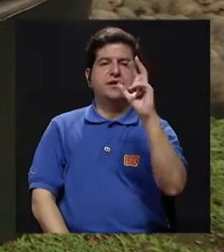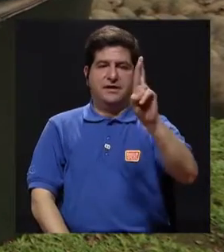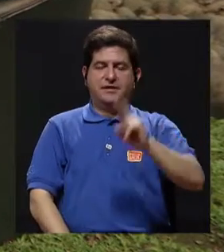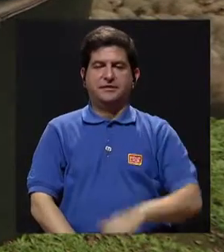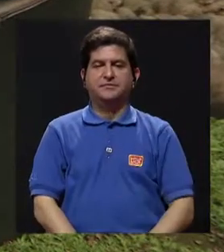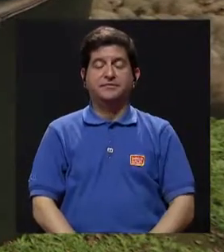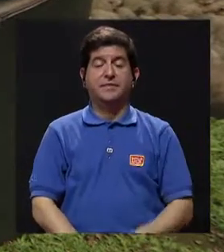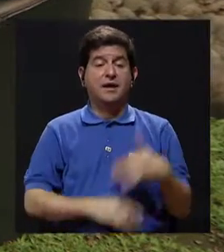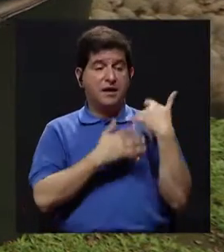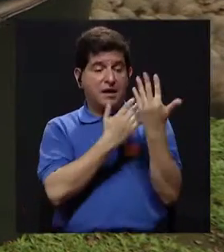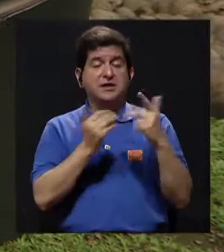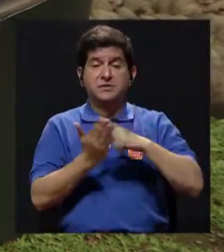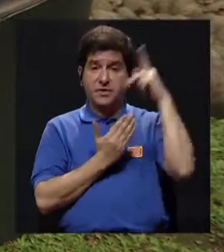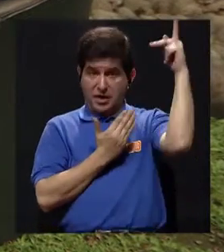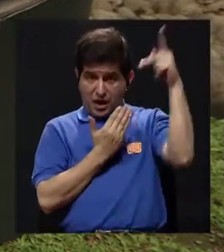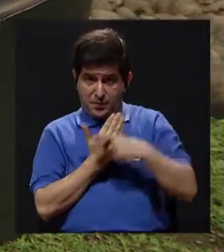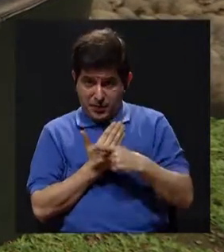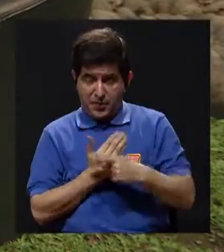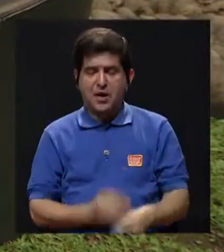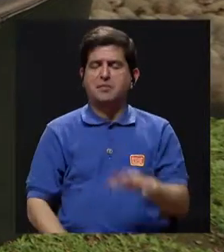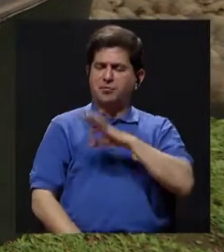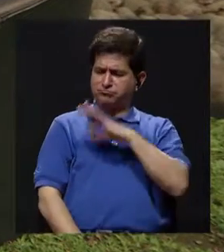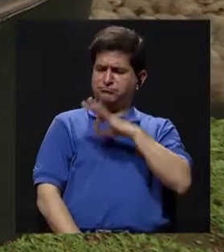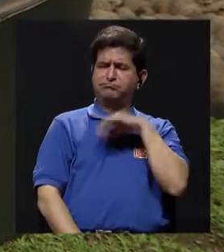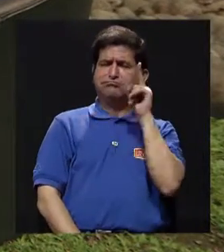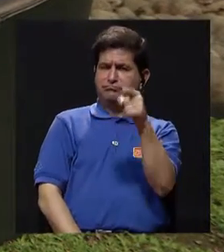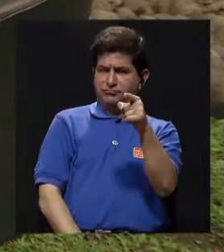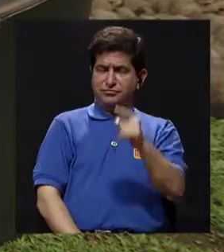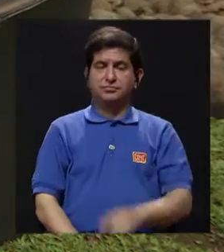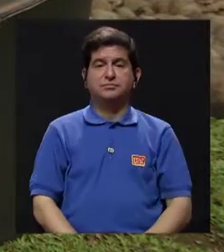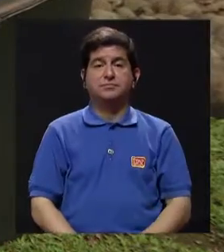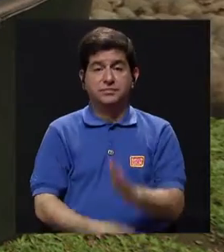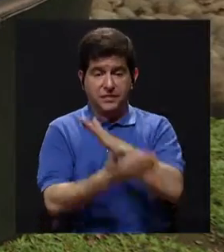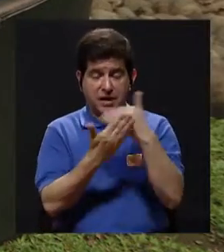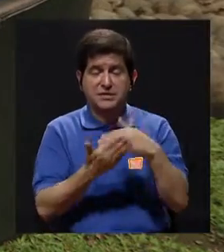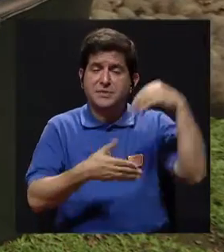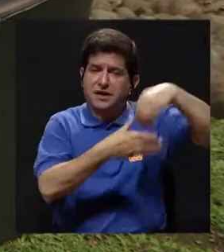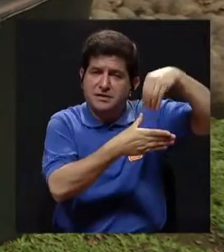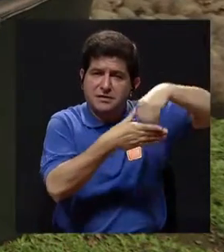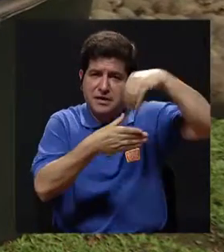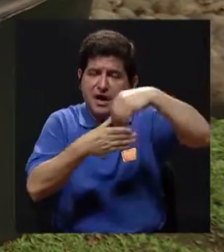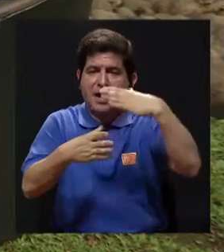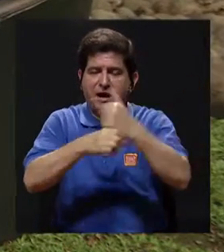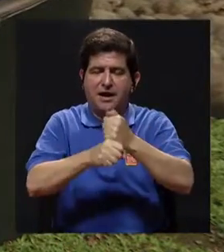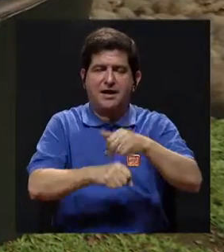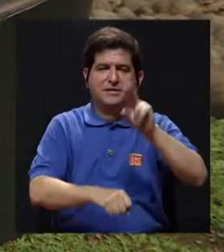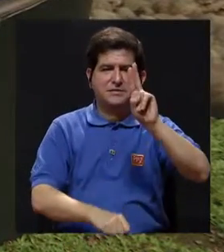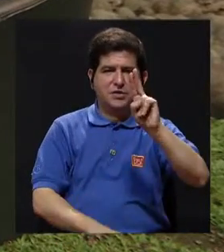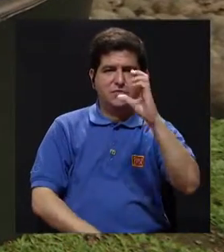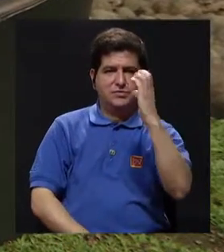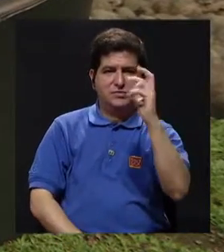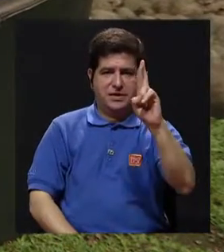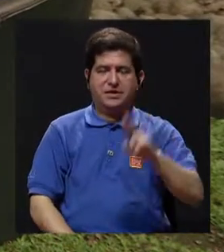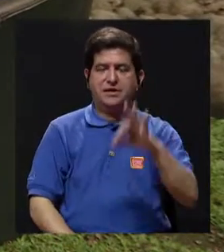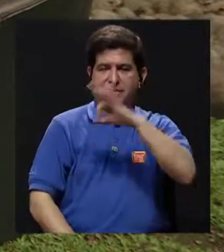de Costa Rica y esperamos que este programa sea de gran beneficio para ustedes. Parte de esos aportes que realiza la Universidad de Costa Rica en beneficio de